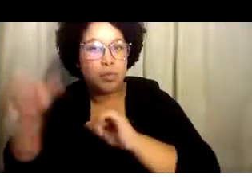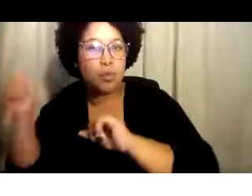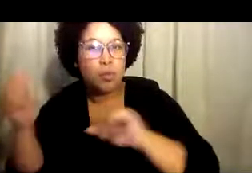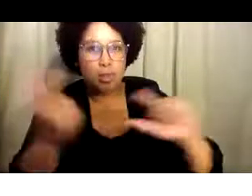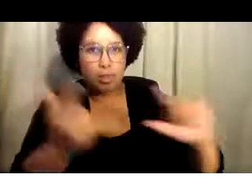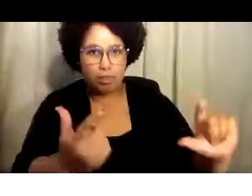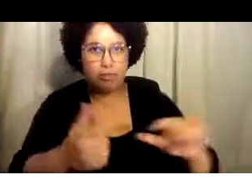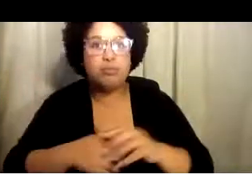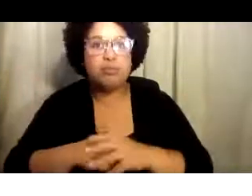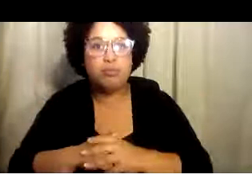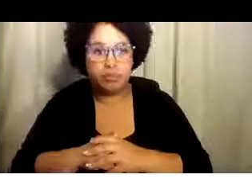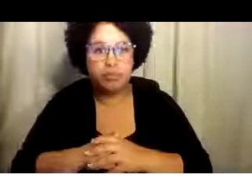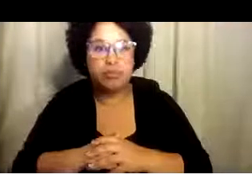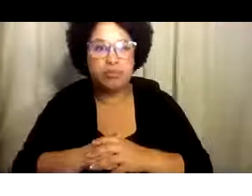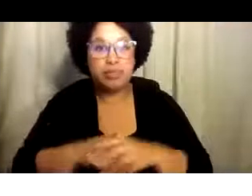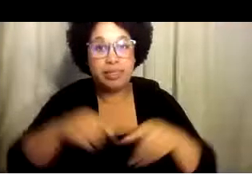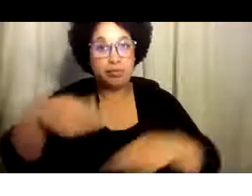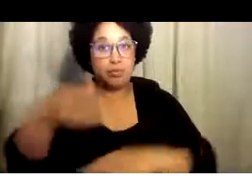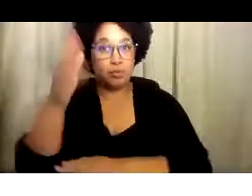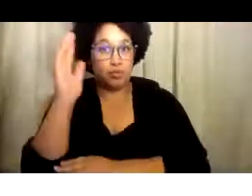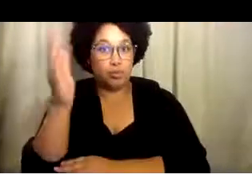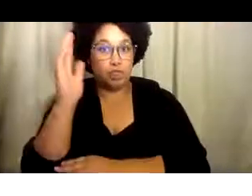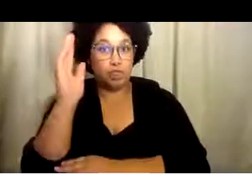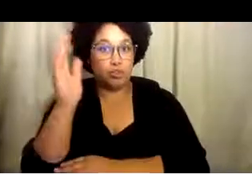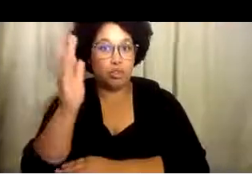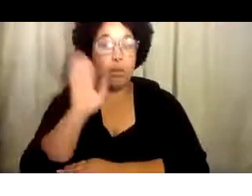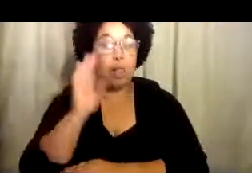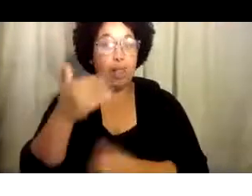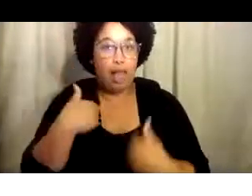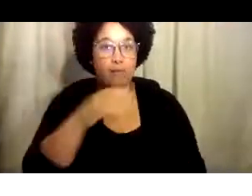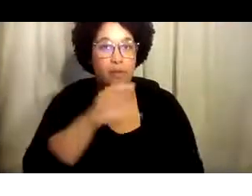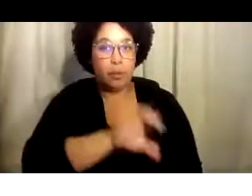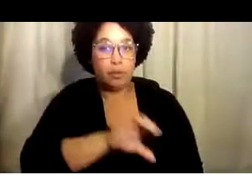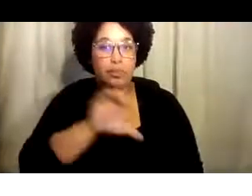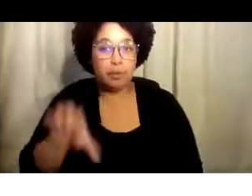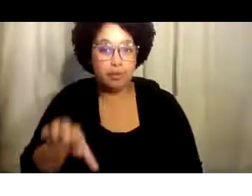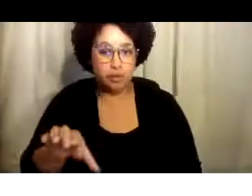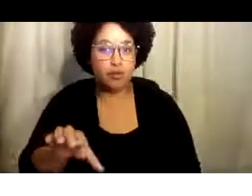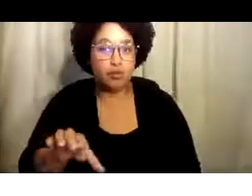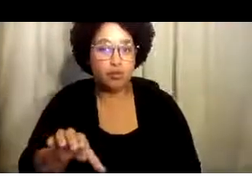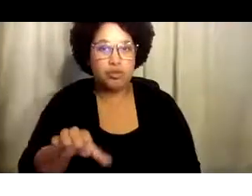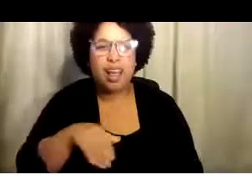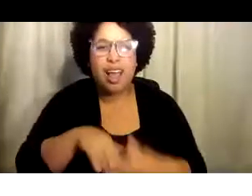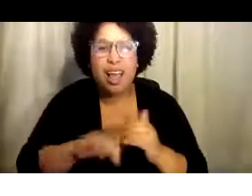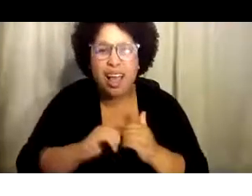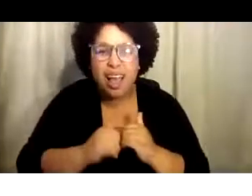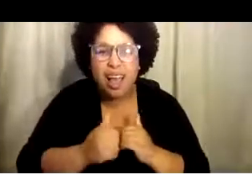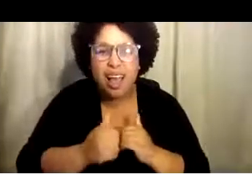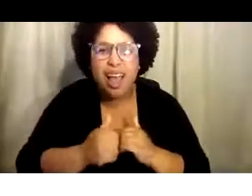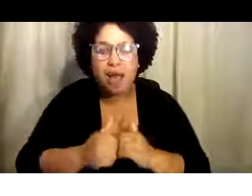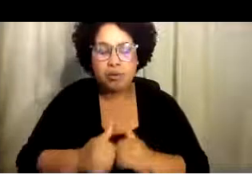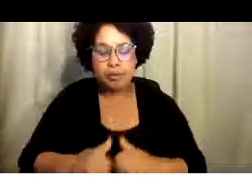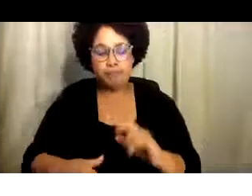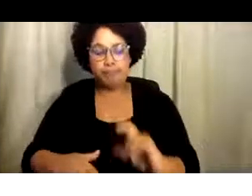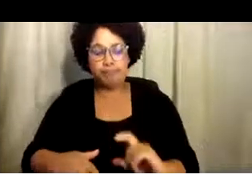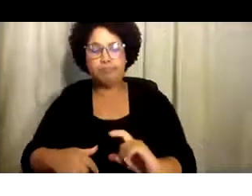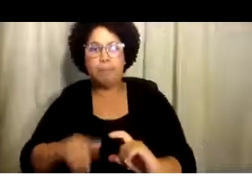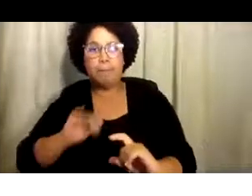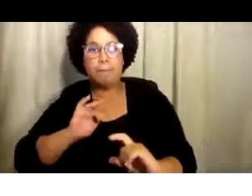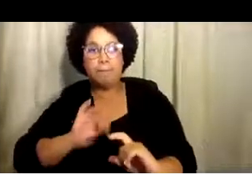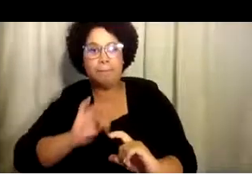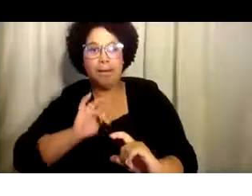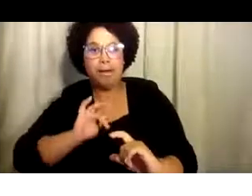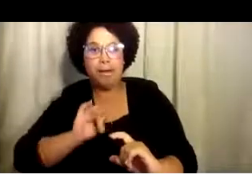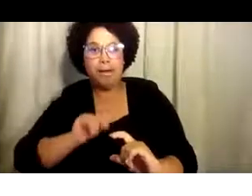que esto sea, esta grabación sea accesible a todos. Esta presentación terá subtítulos, lo cual uno puede accesar